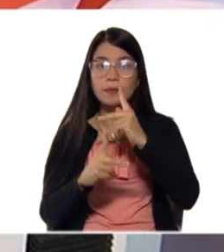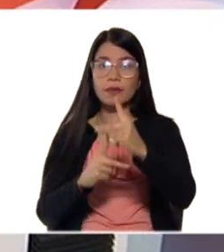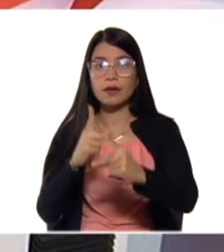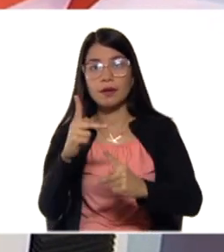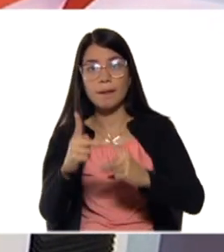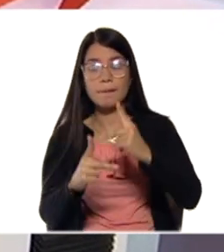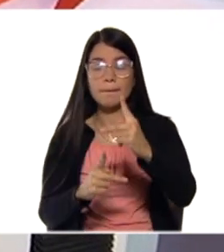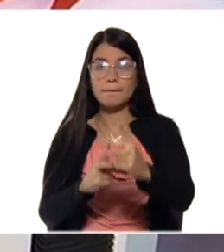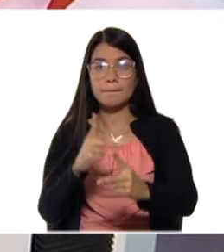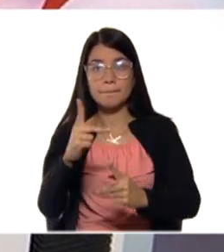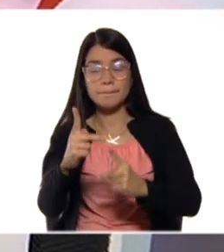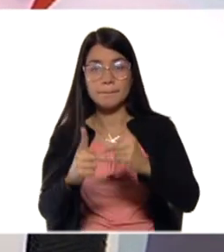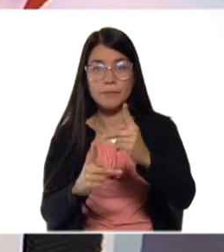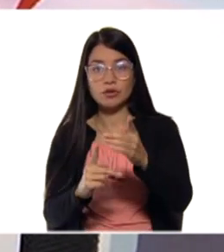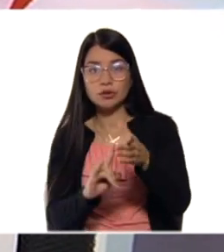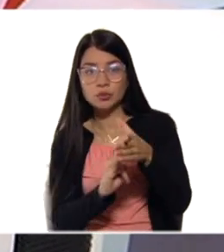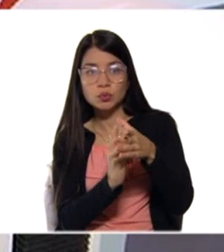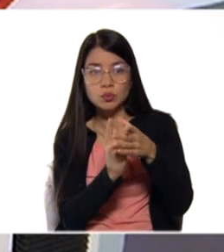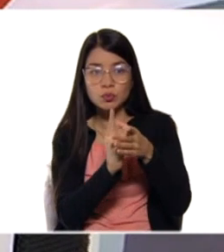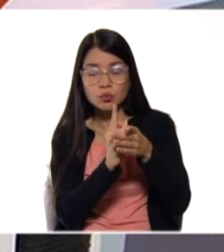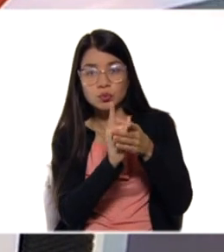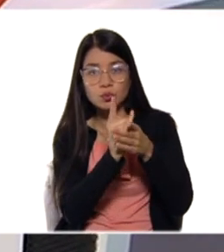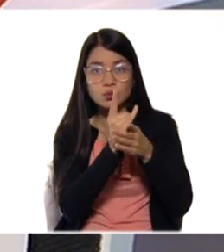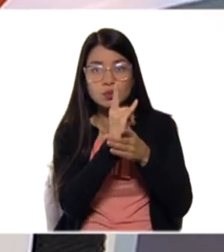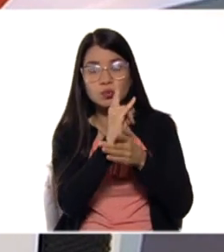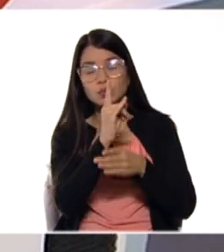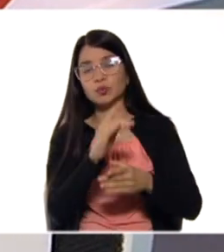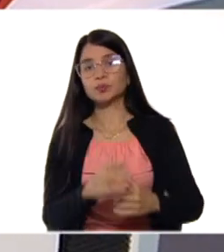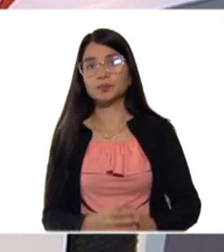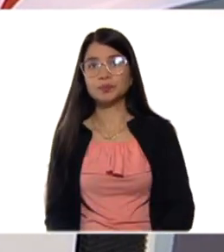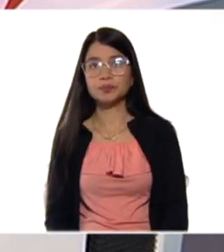cada una de nuestras planticas.